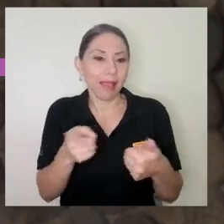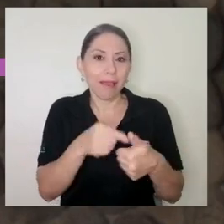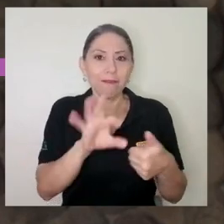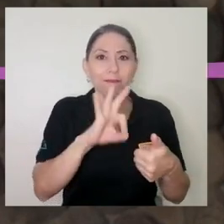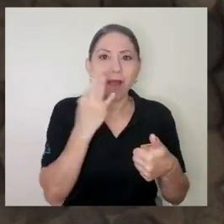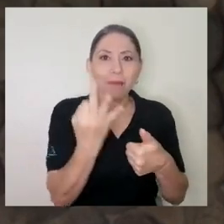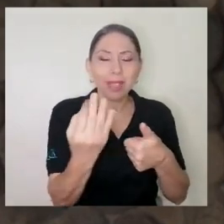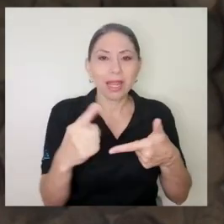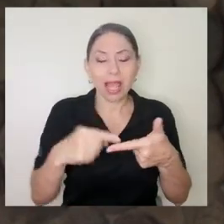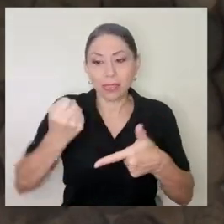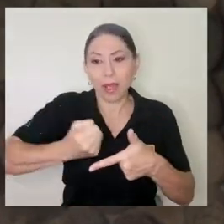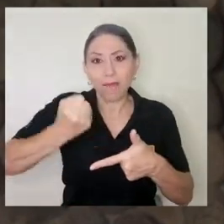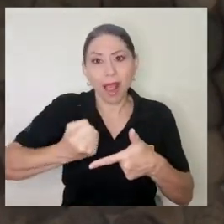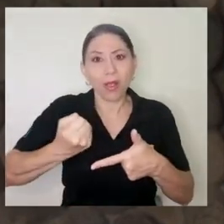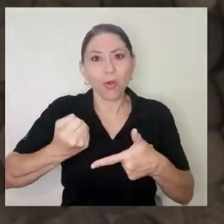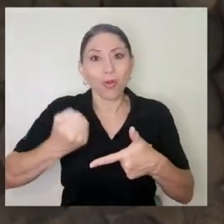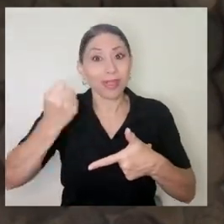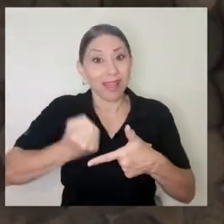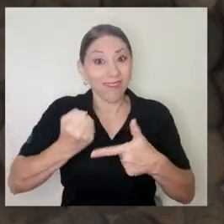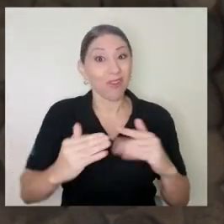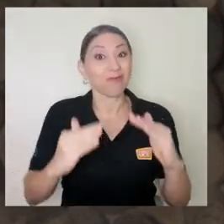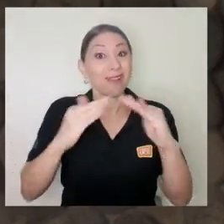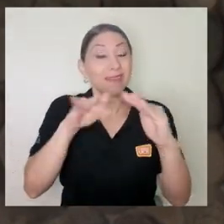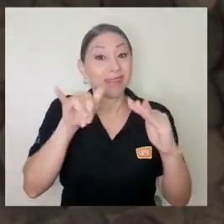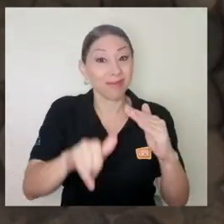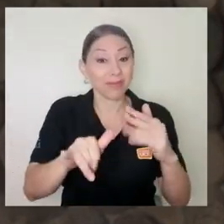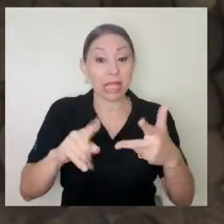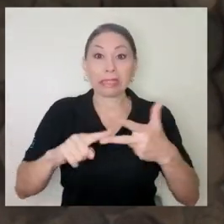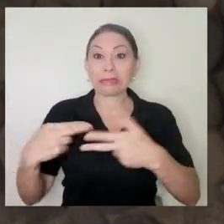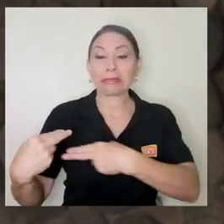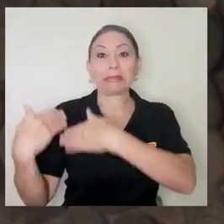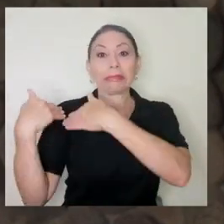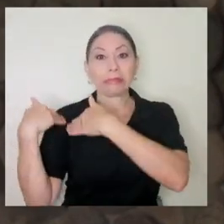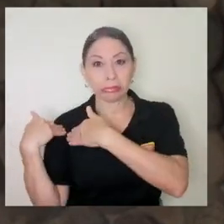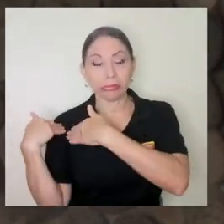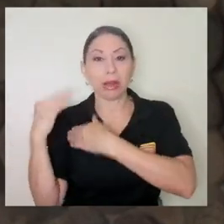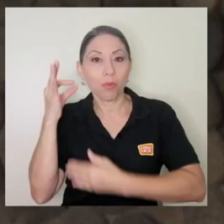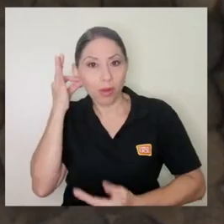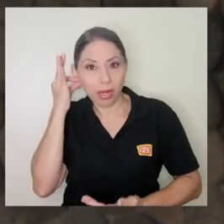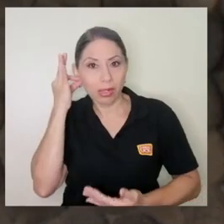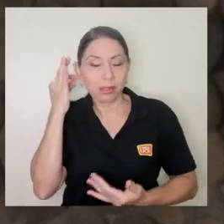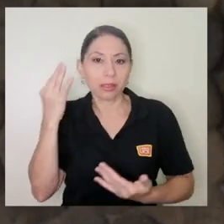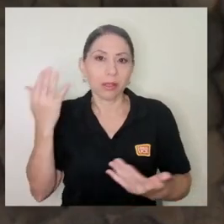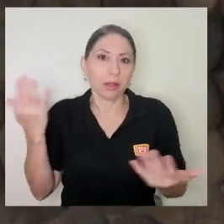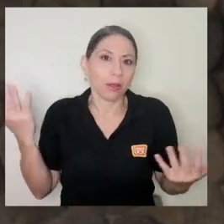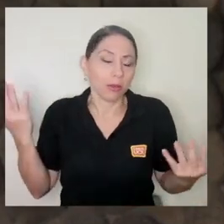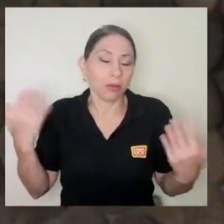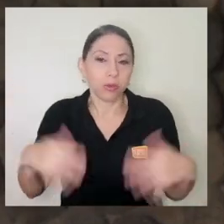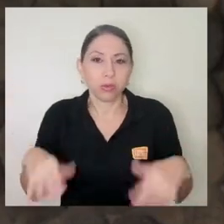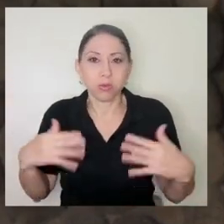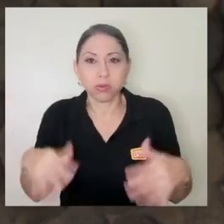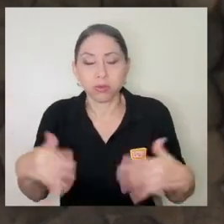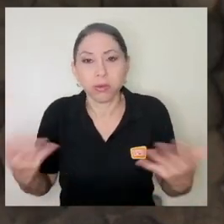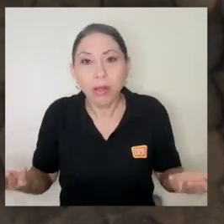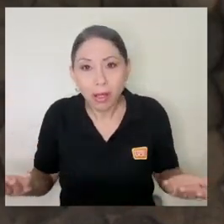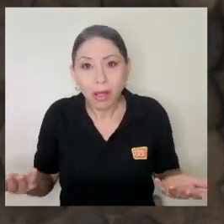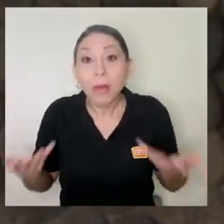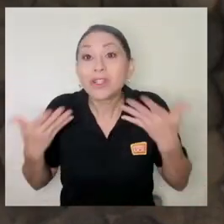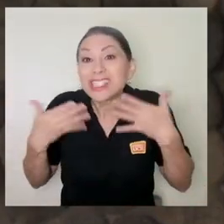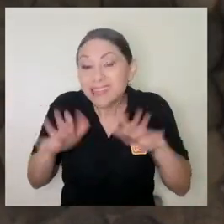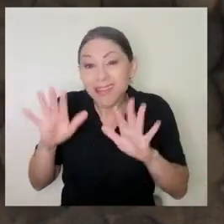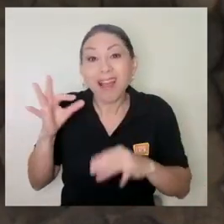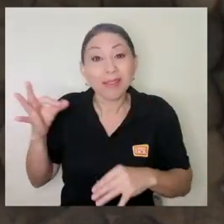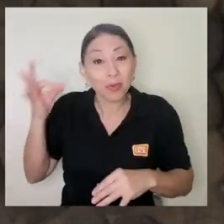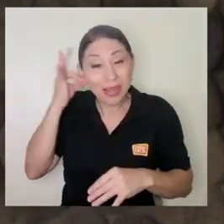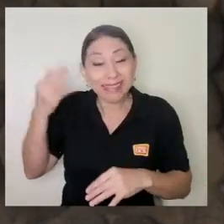familia trabajo que es teletrabajo la carga que tienen las mujeres en esta epidemia es enorme porque si ya de por